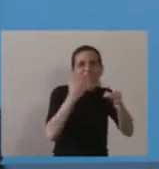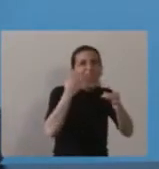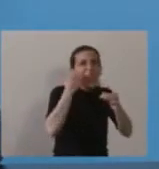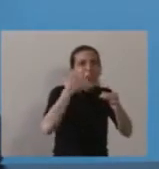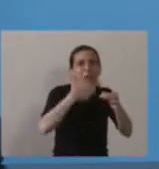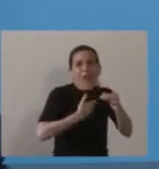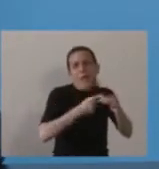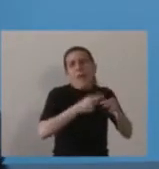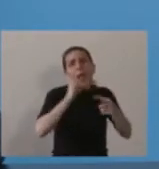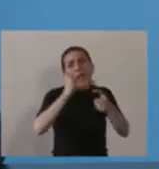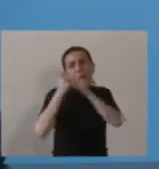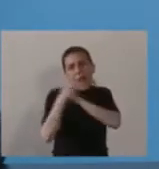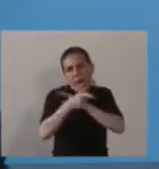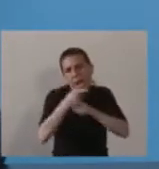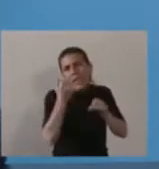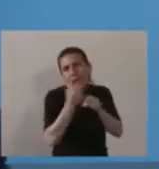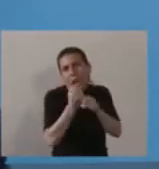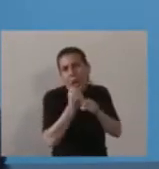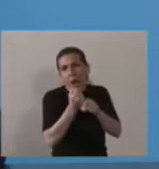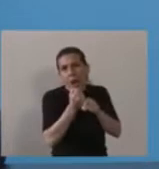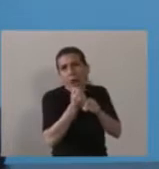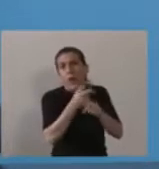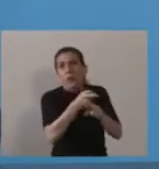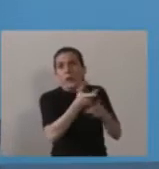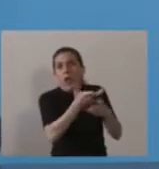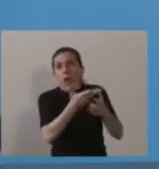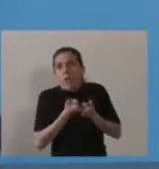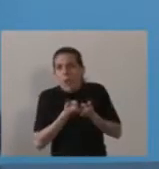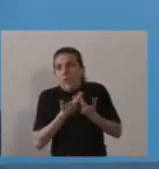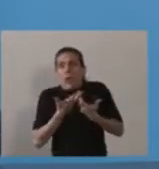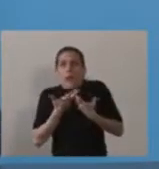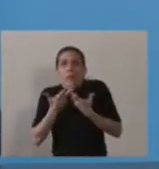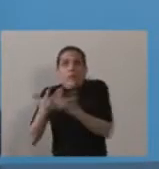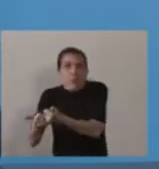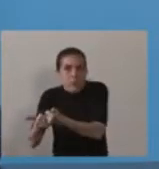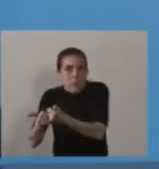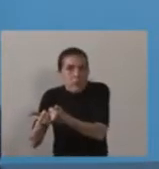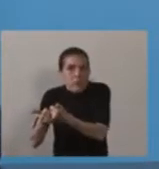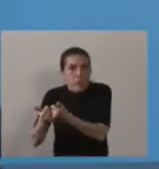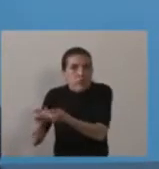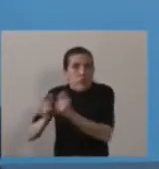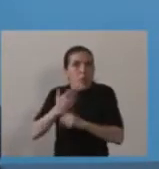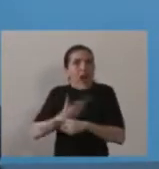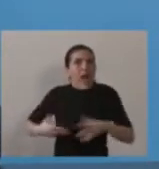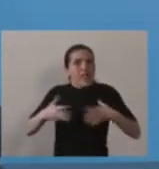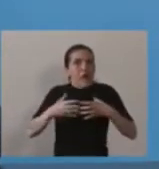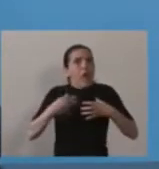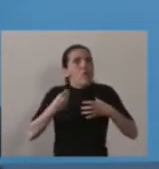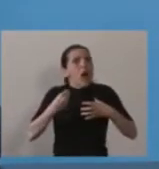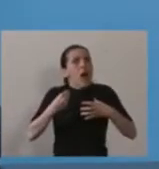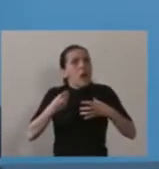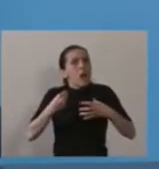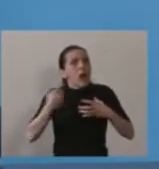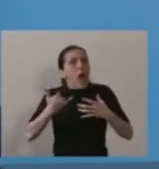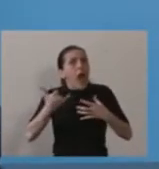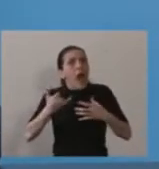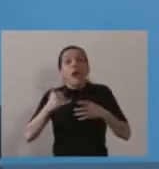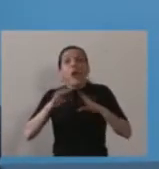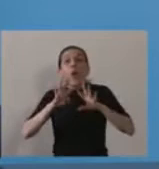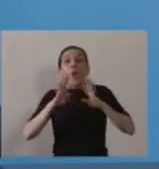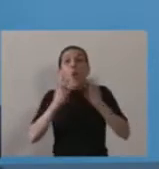gestión para llevar adelante una actividad que para nosotros tendrá pospandemia